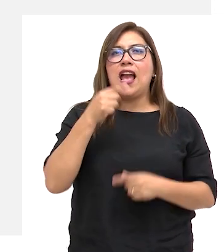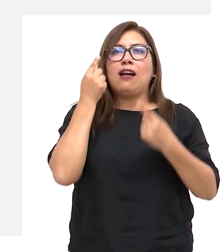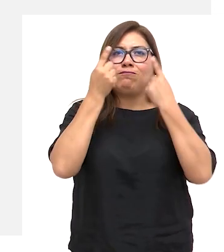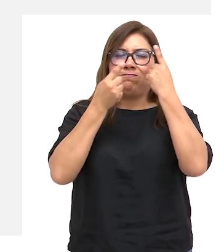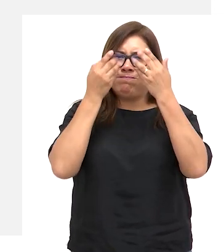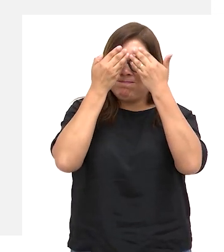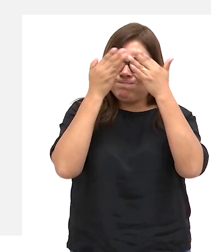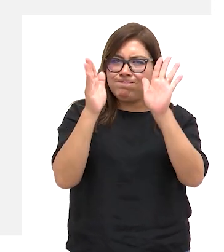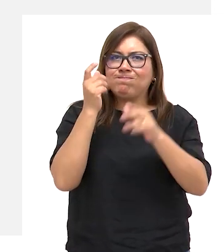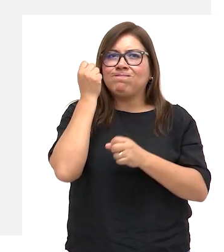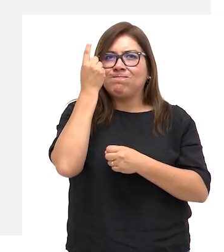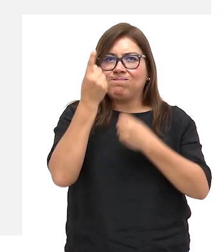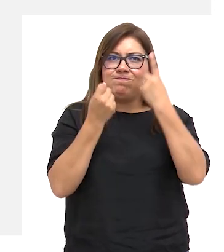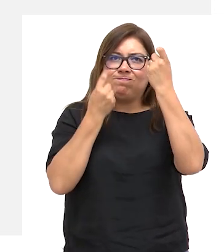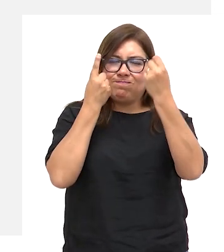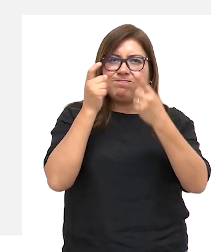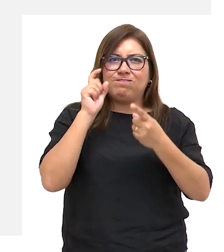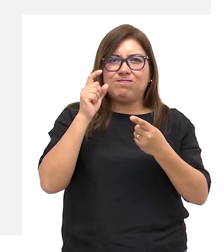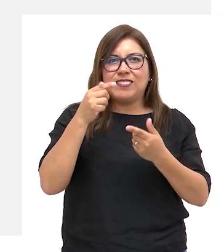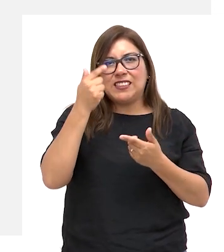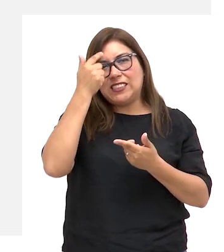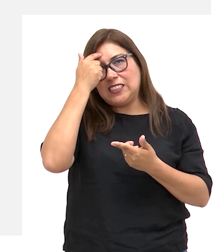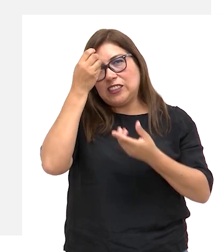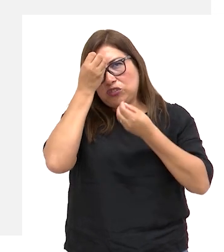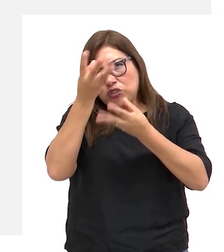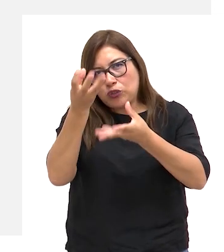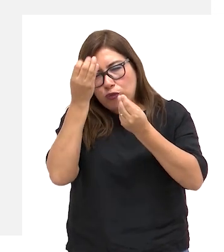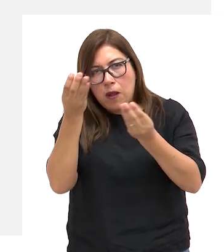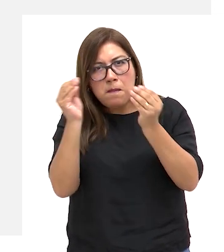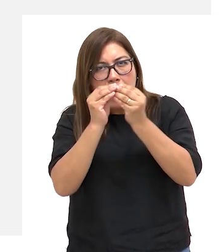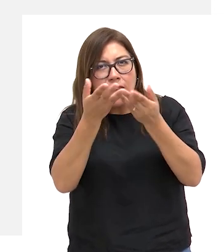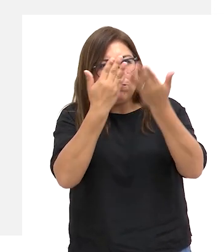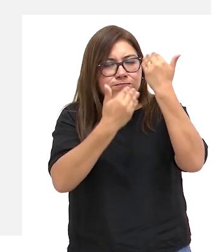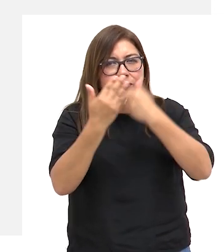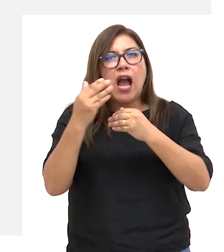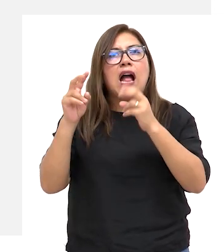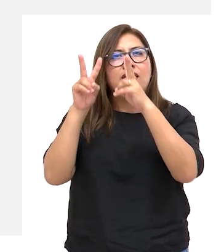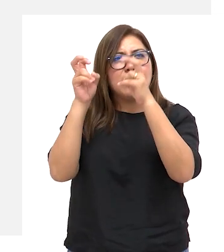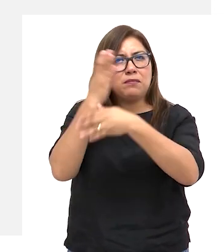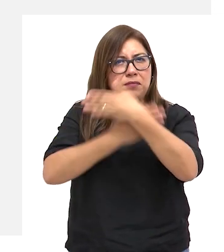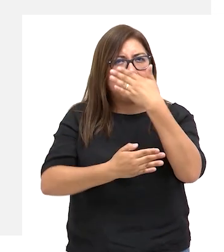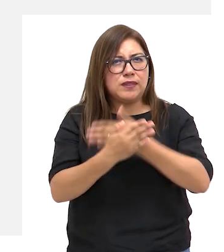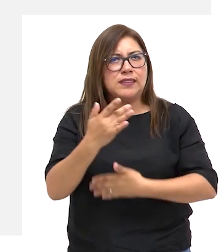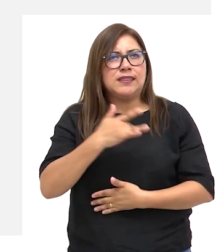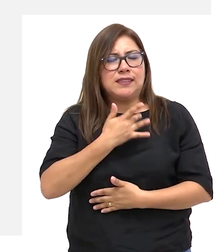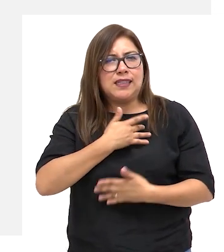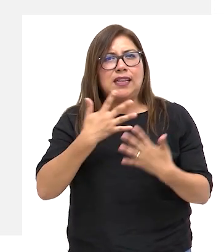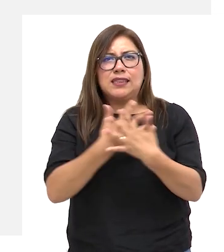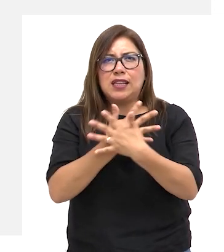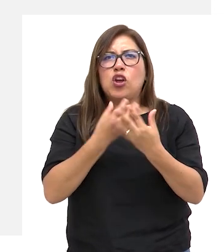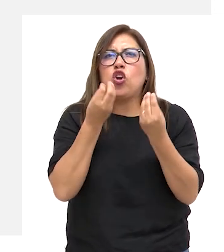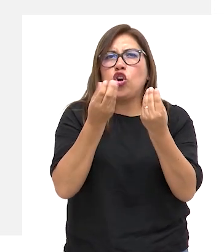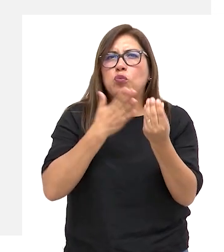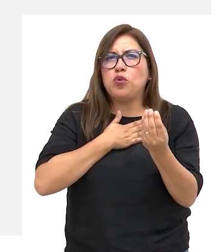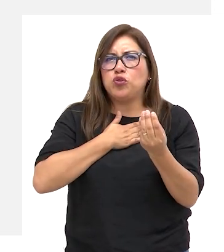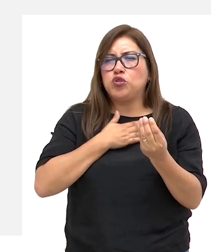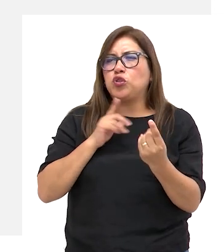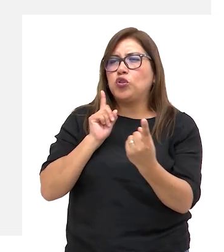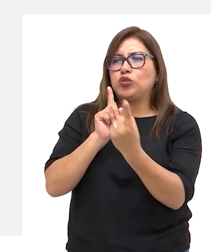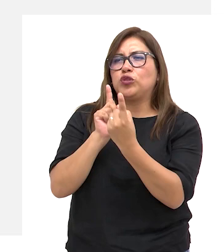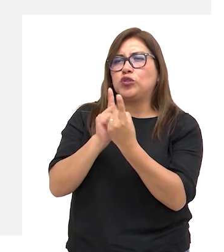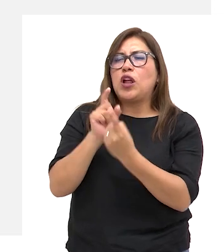conciencia que podemos tener vacíos en la información acerca de la discapacidad y también sentir temor de cómo